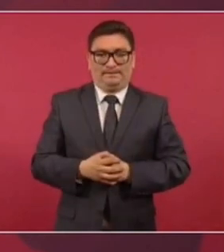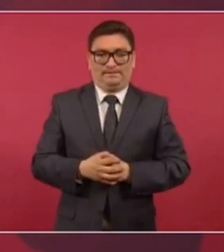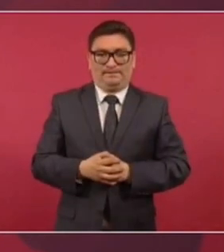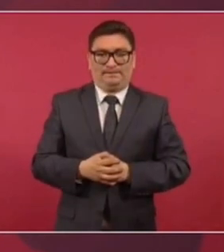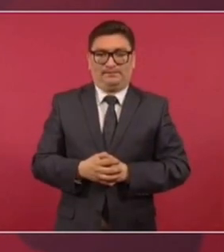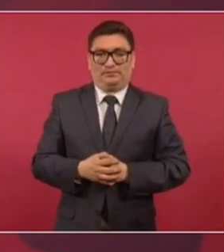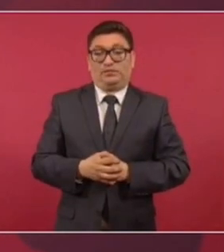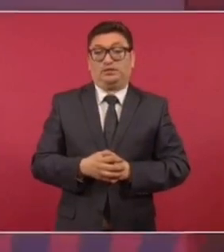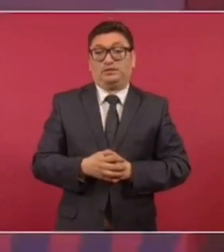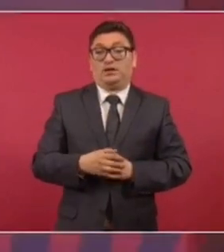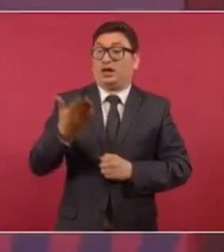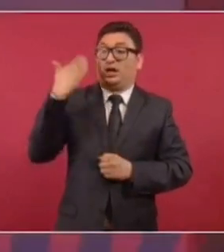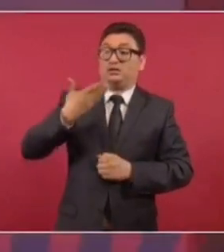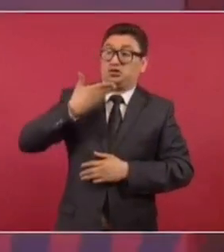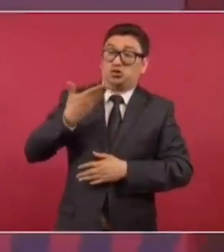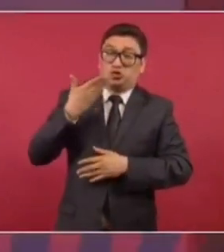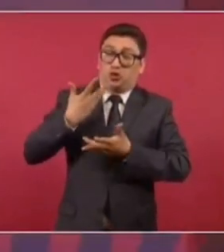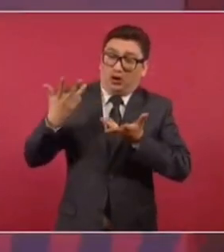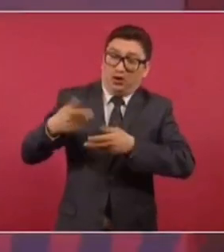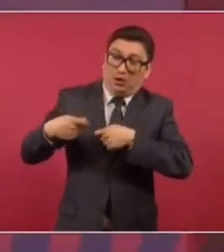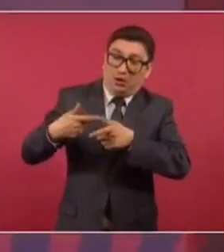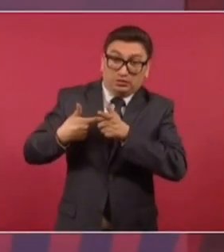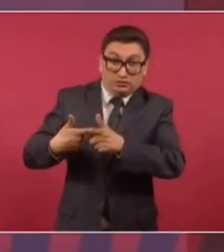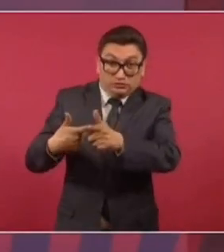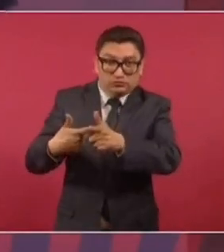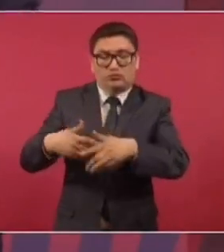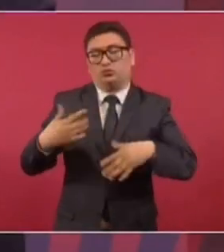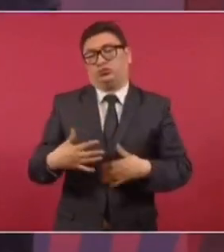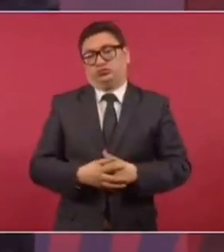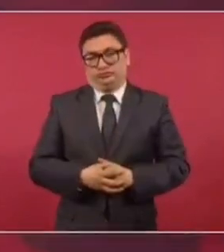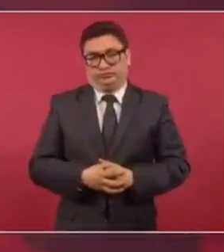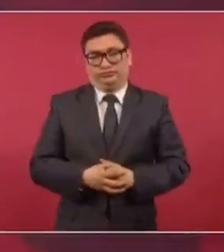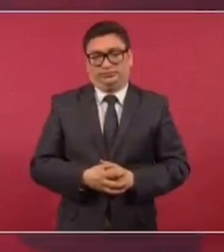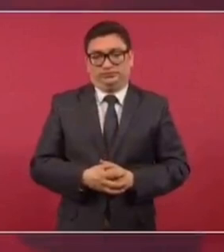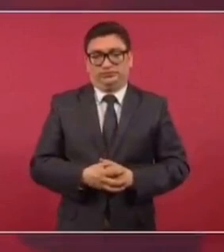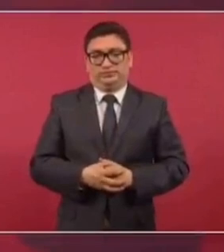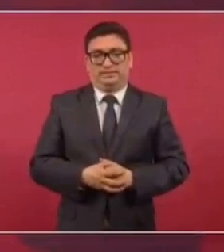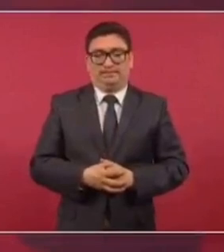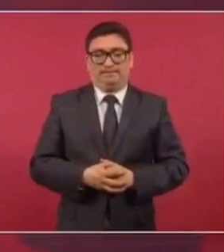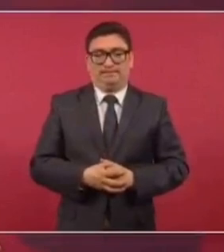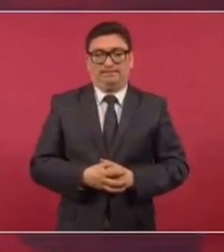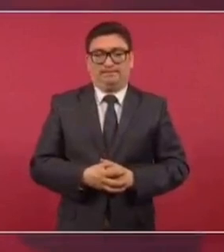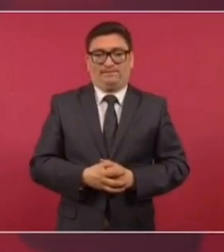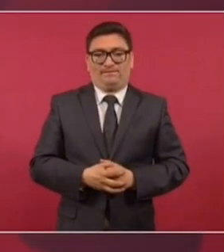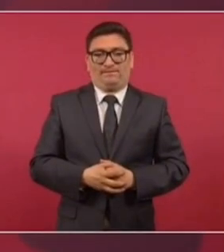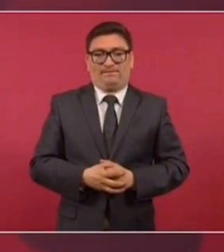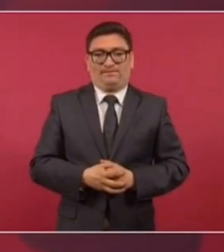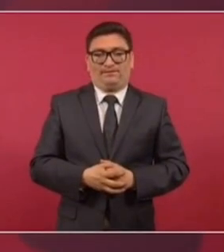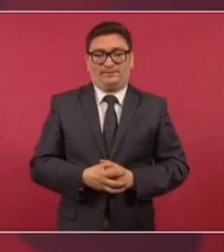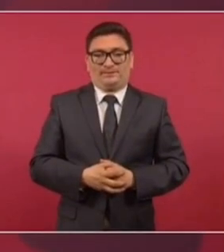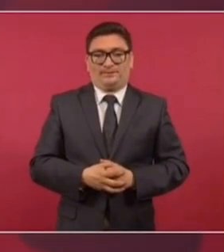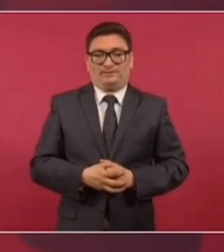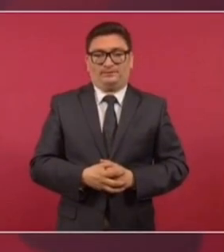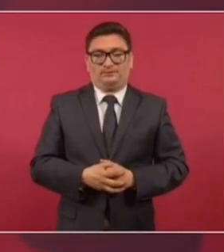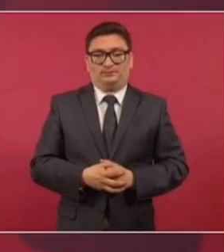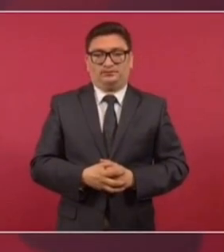Si hubiésemos seguido con la misma política, que además se